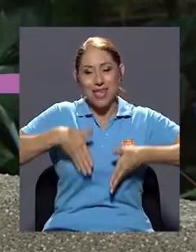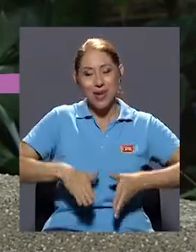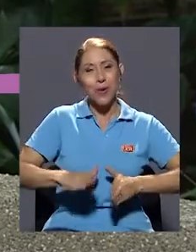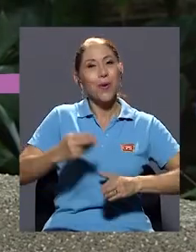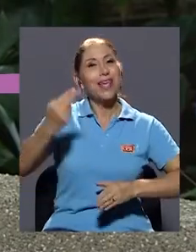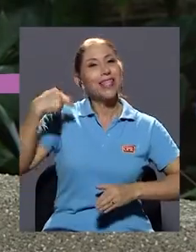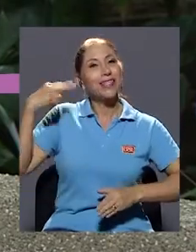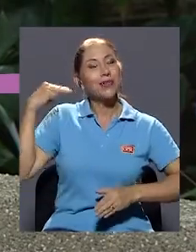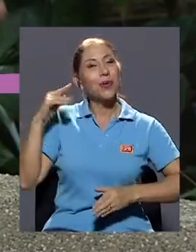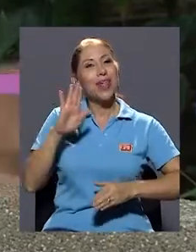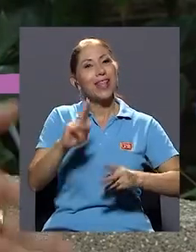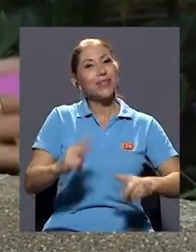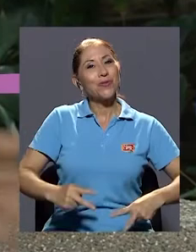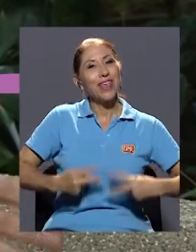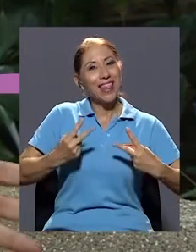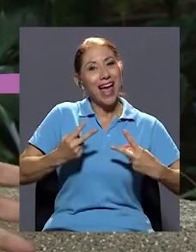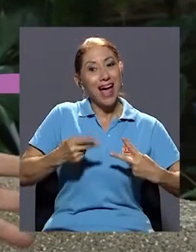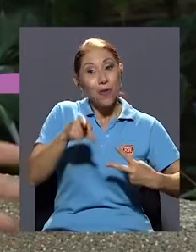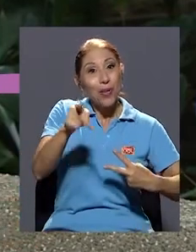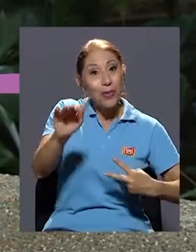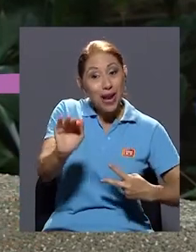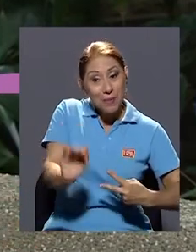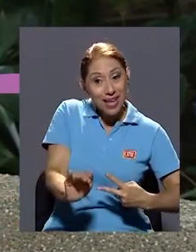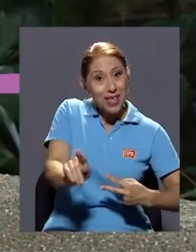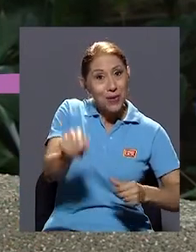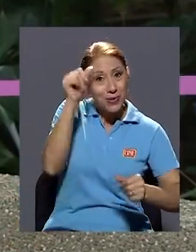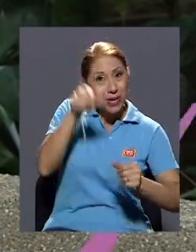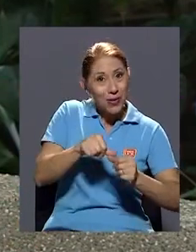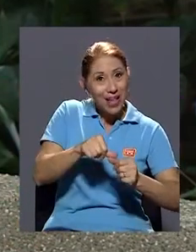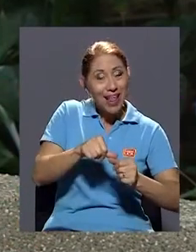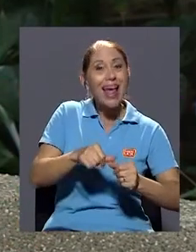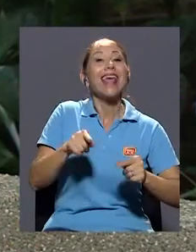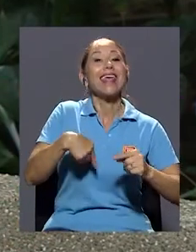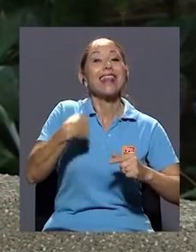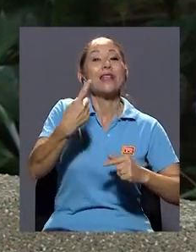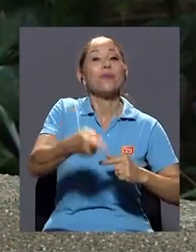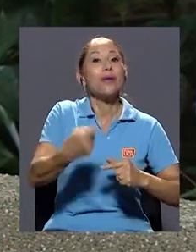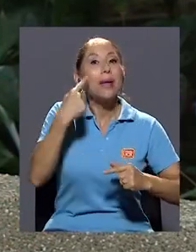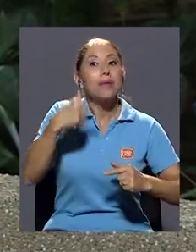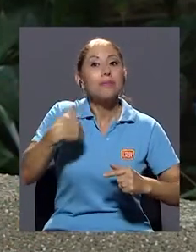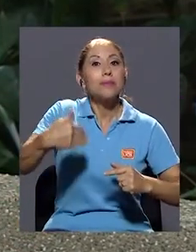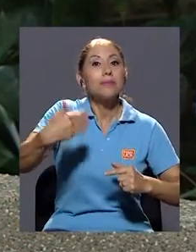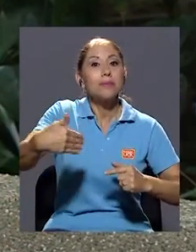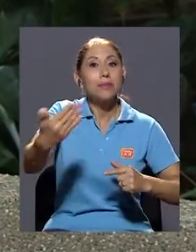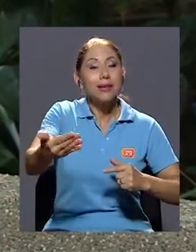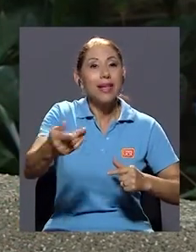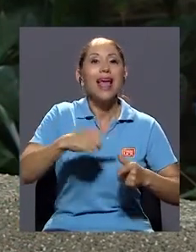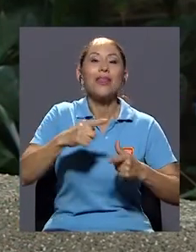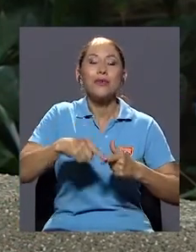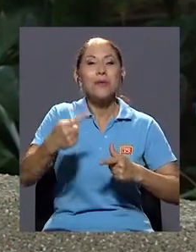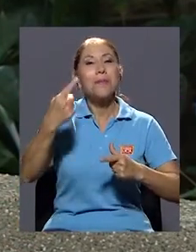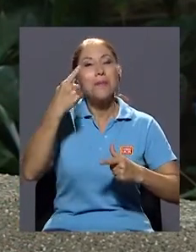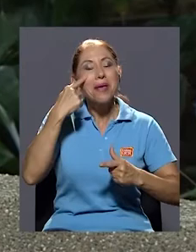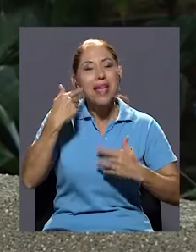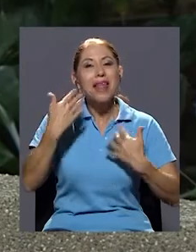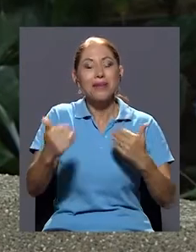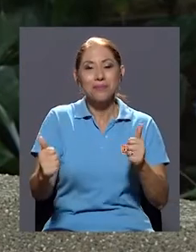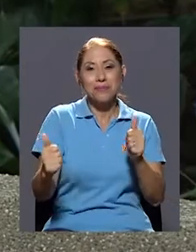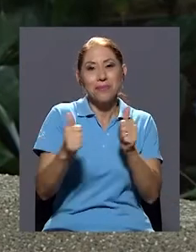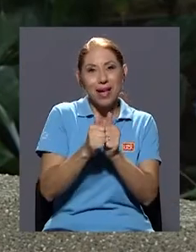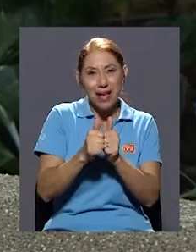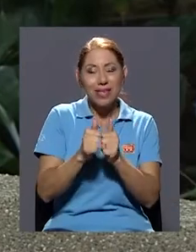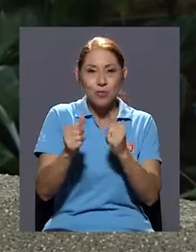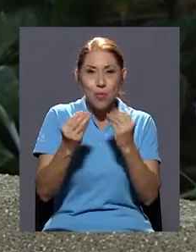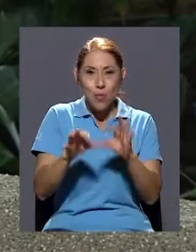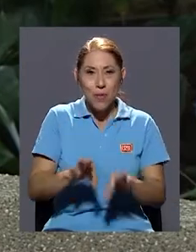su vida, ¿verdad? De cuando eras pequeñito y no te acordabas y voy a ver la que sigue. Entonces, tener esa visión de perspectiva, de compañía, yo